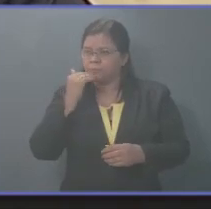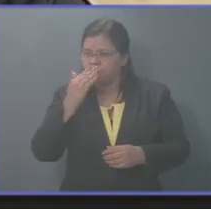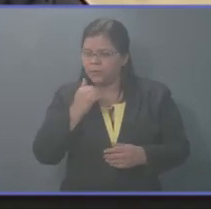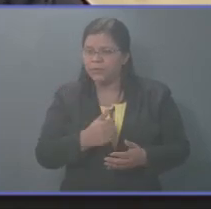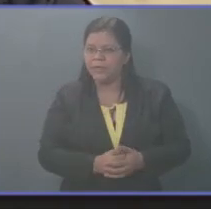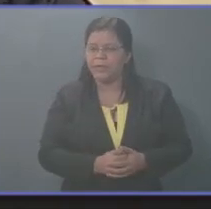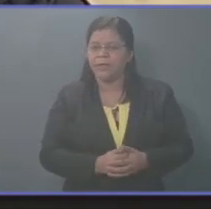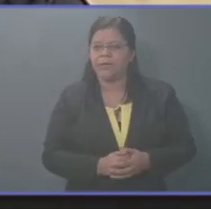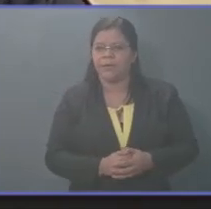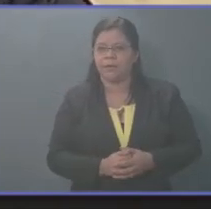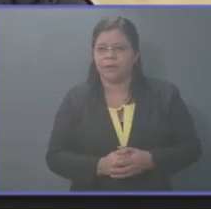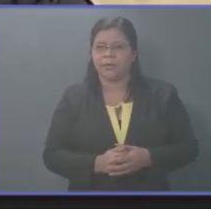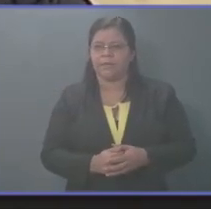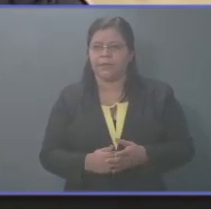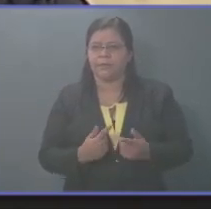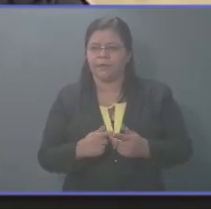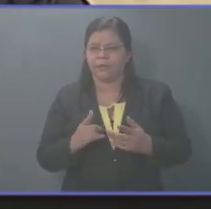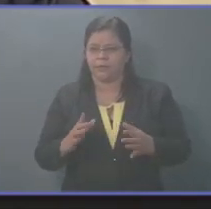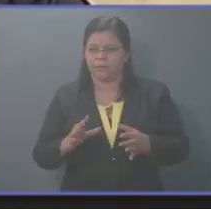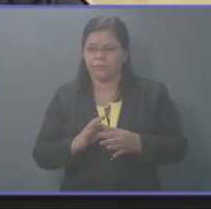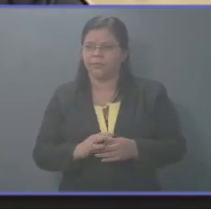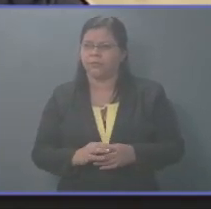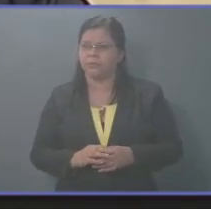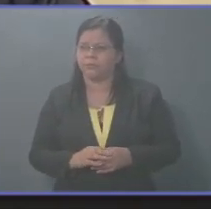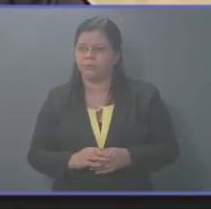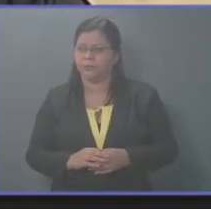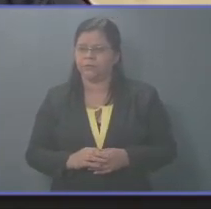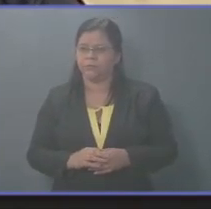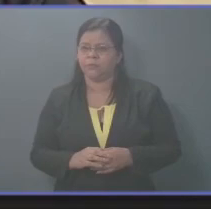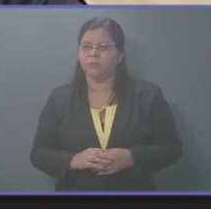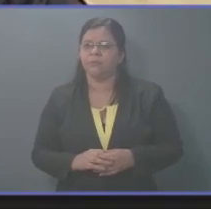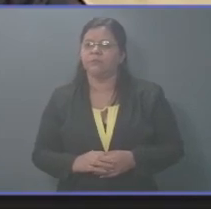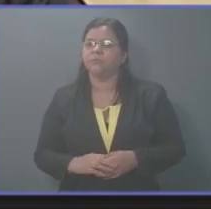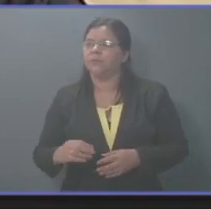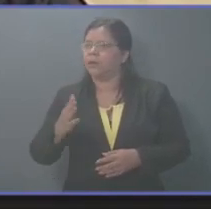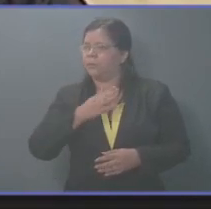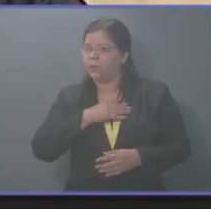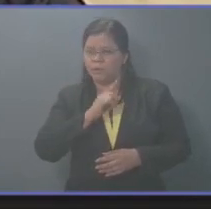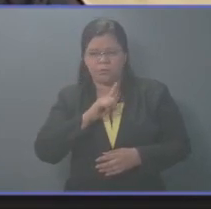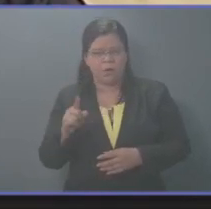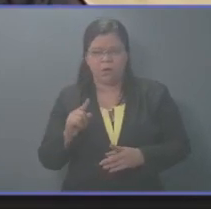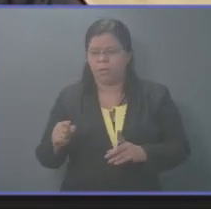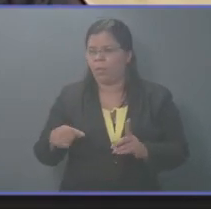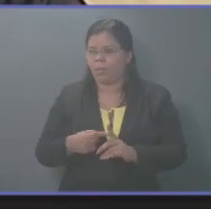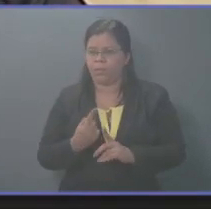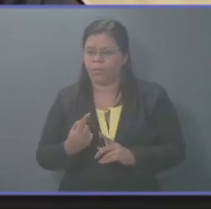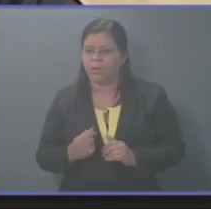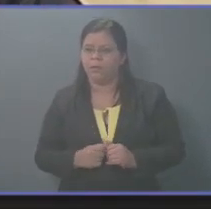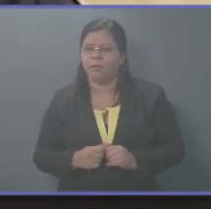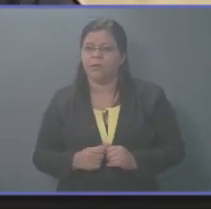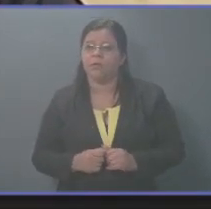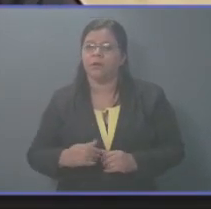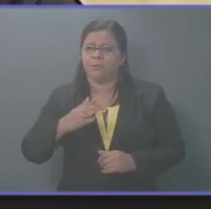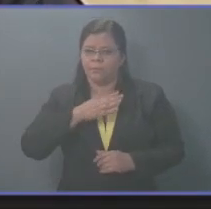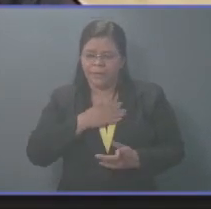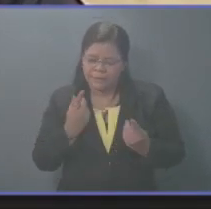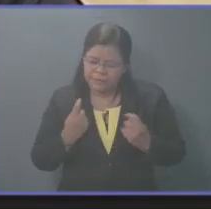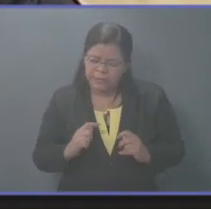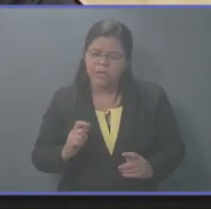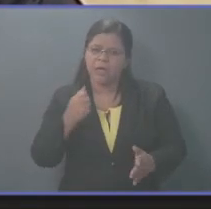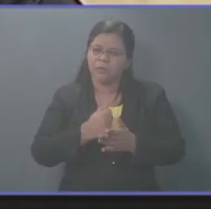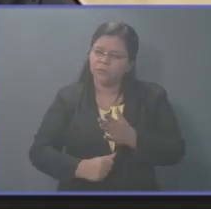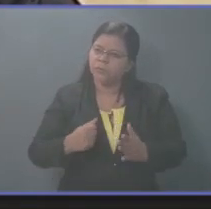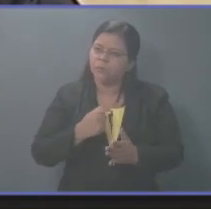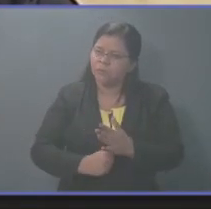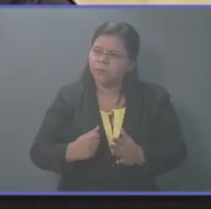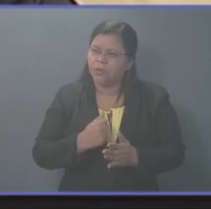Le pido que me den los 23 votos. No la voy a defraudar. Voy a hacer mi mejor esfuerzo y mi mejor